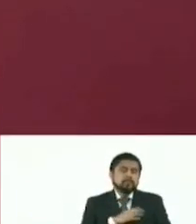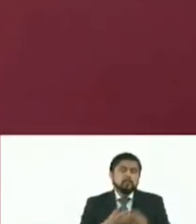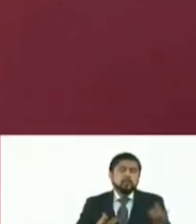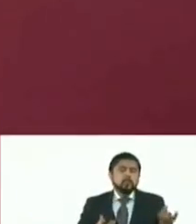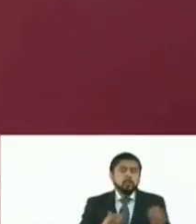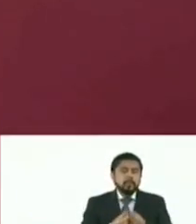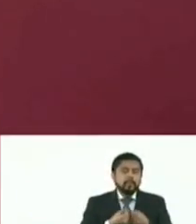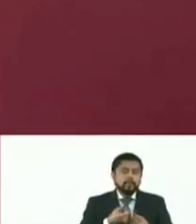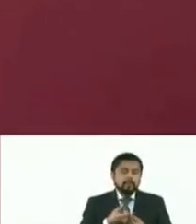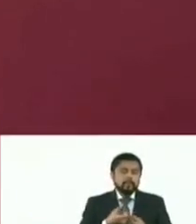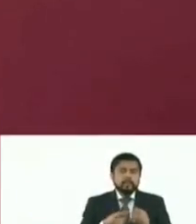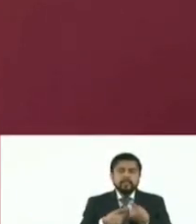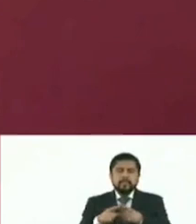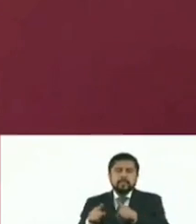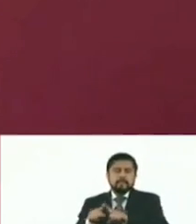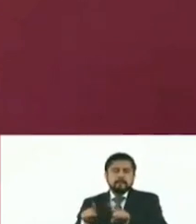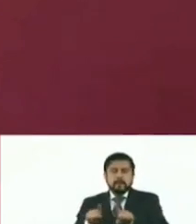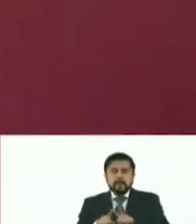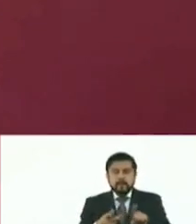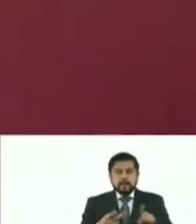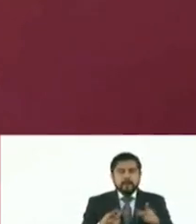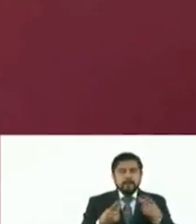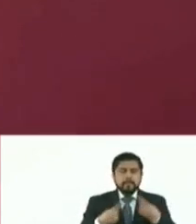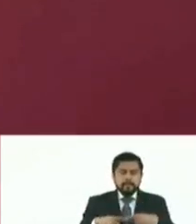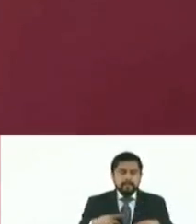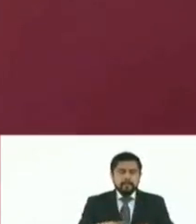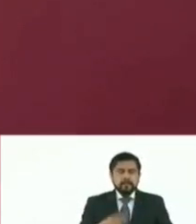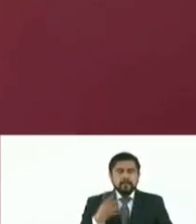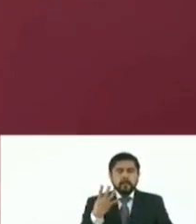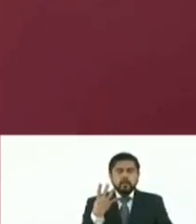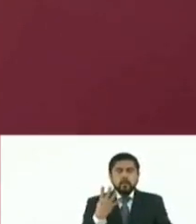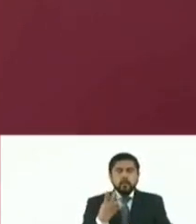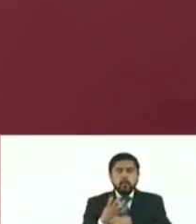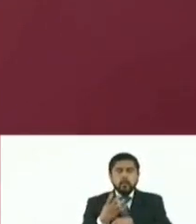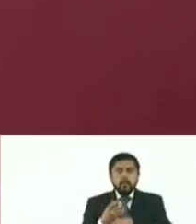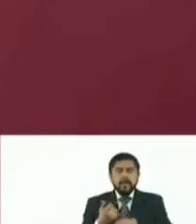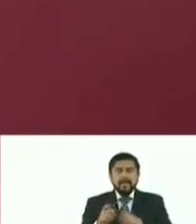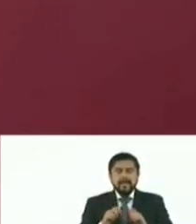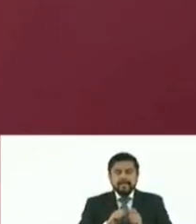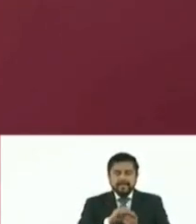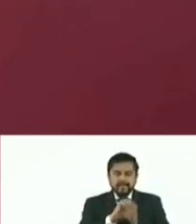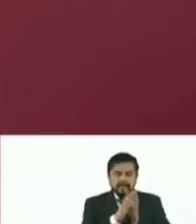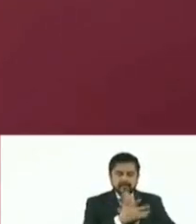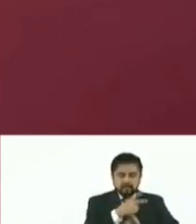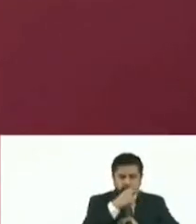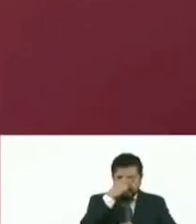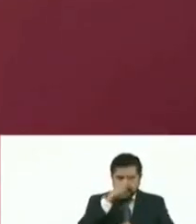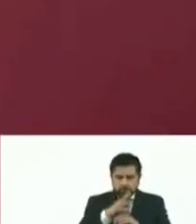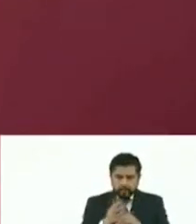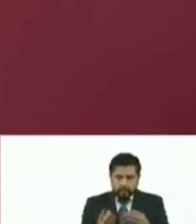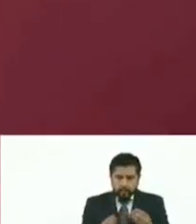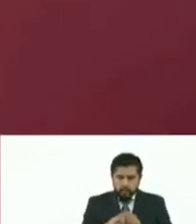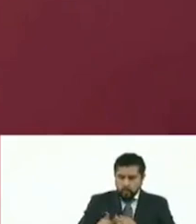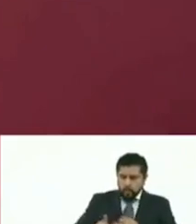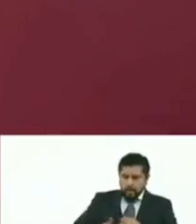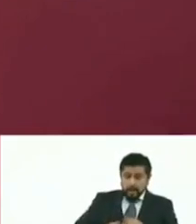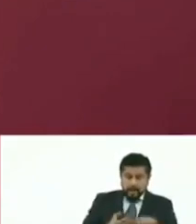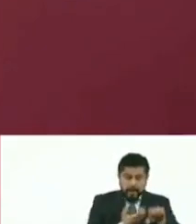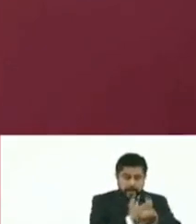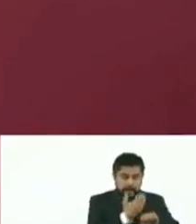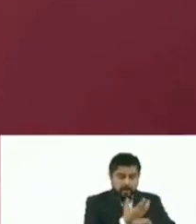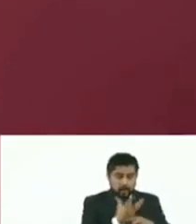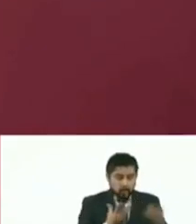llamamos gobernadores y gobernadoras de la Cuarta Transformación. Y yo estoy convencida que debe